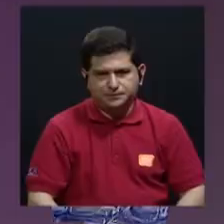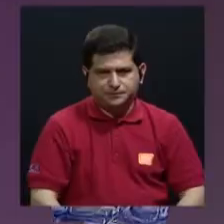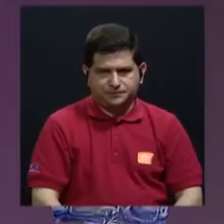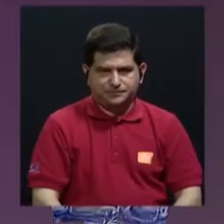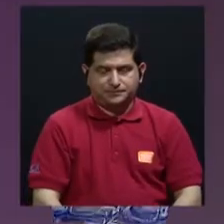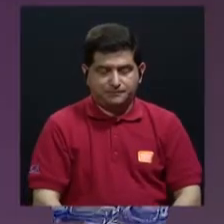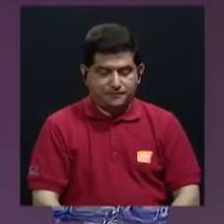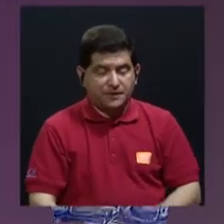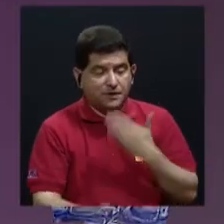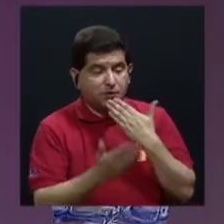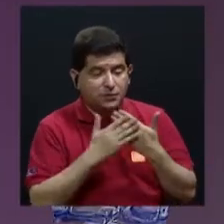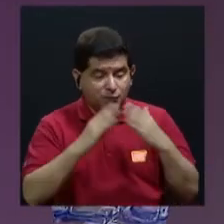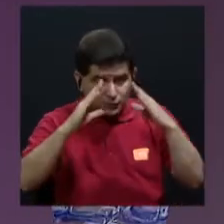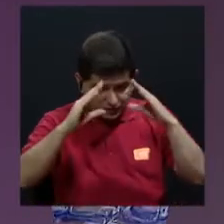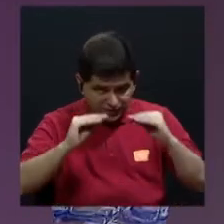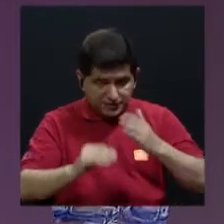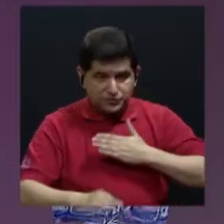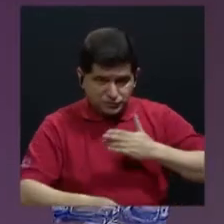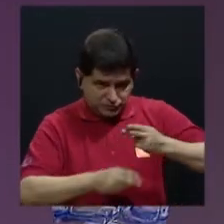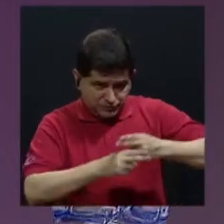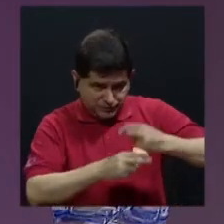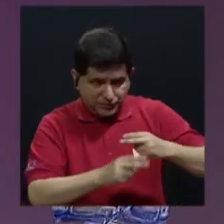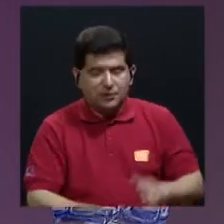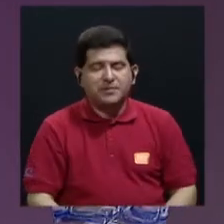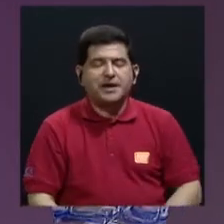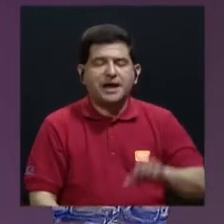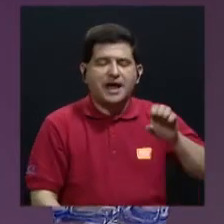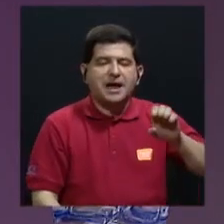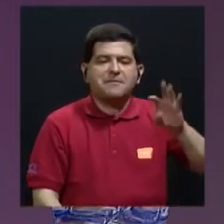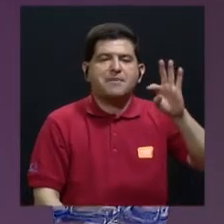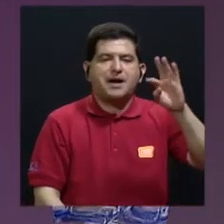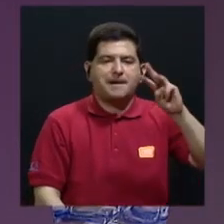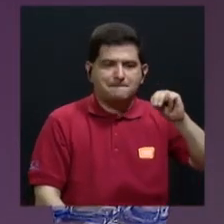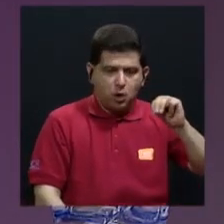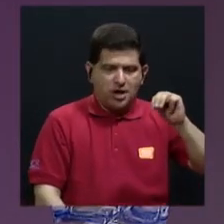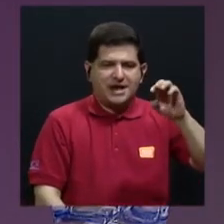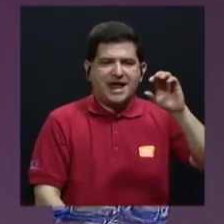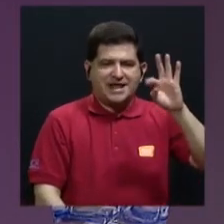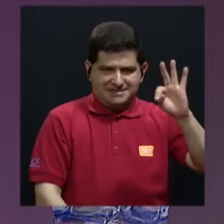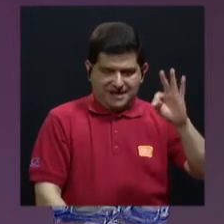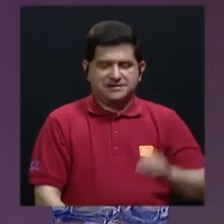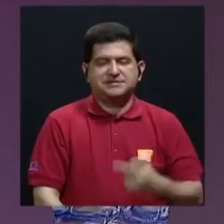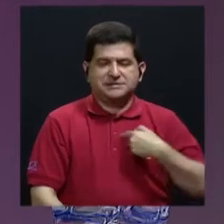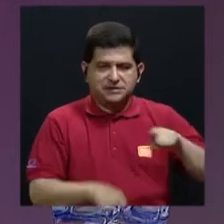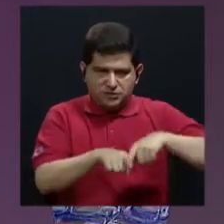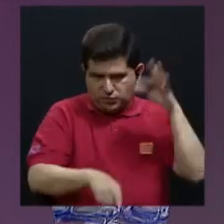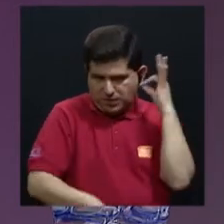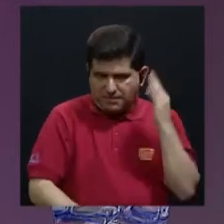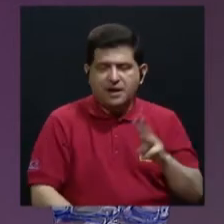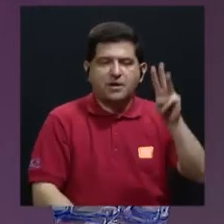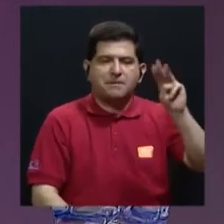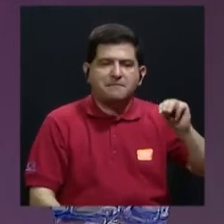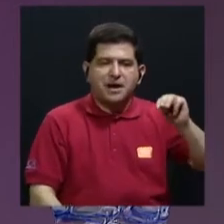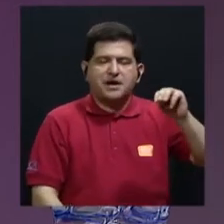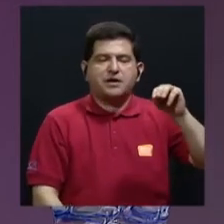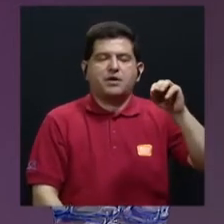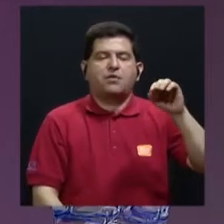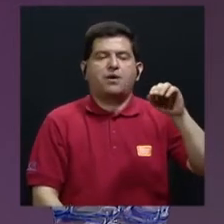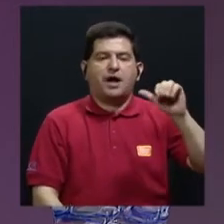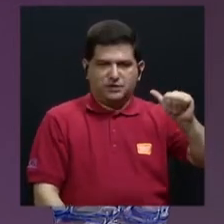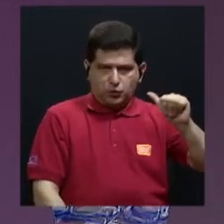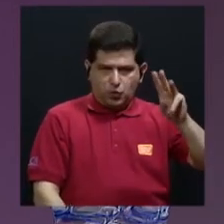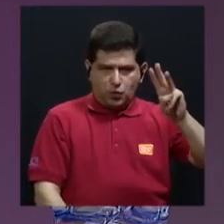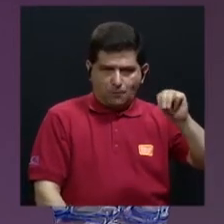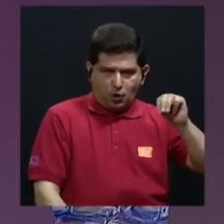Bueno, buenas noches, mi nombre es Emma Molina Teysen, soy hermana de Marco Antonio Molina Teysen,